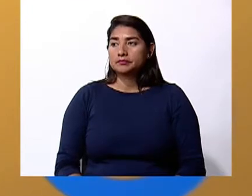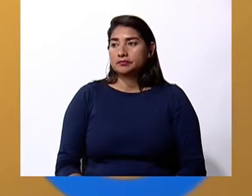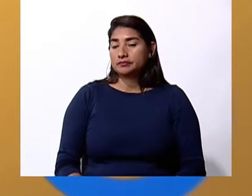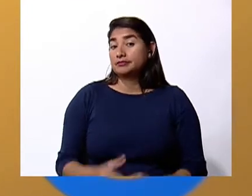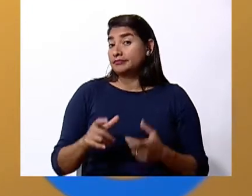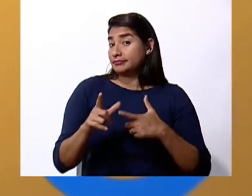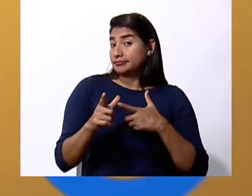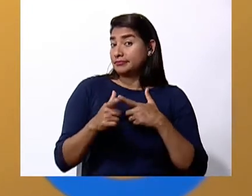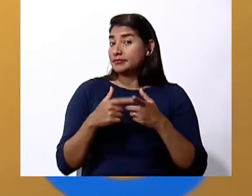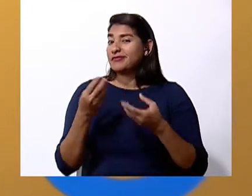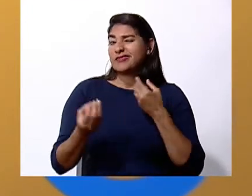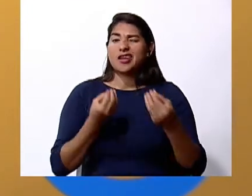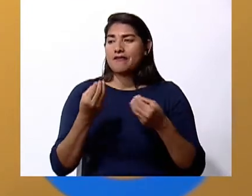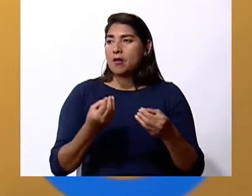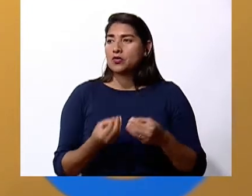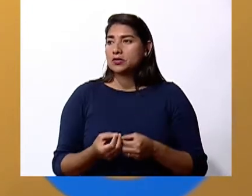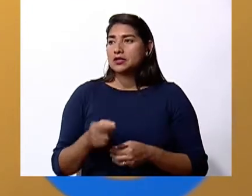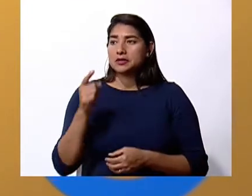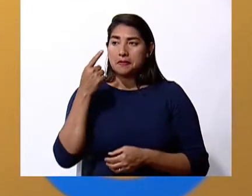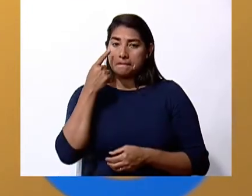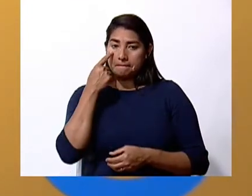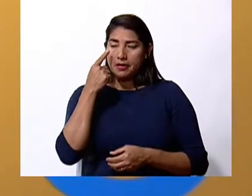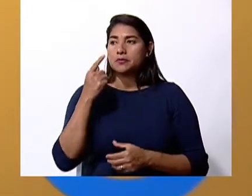Entonces, con las agujitas,